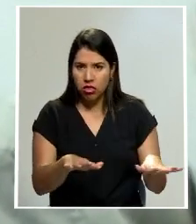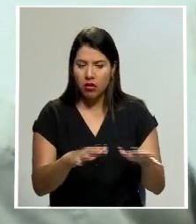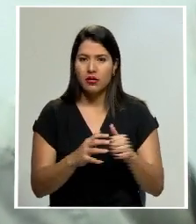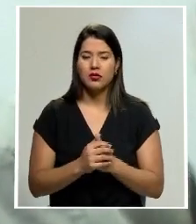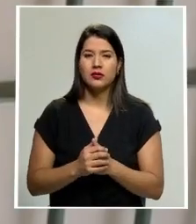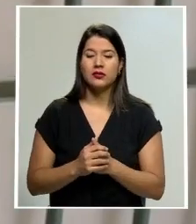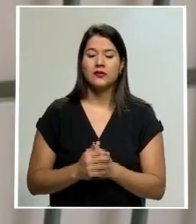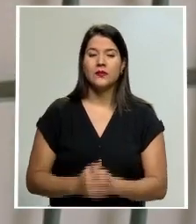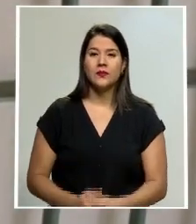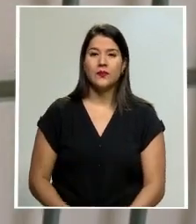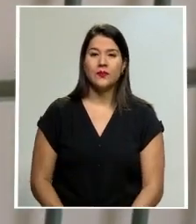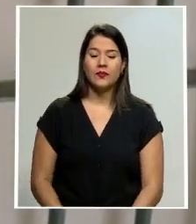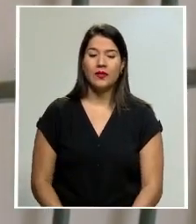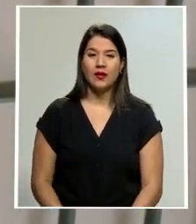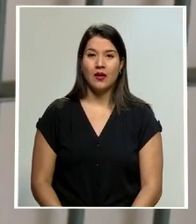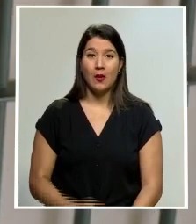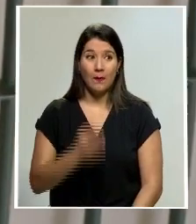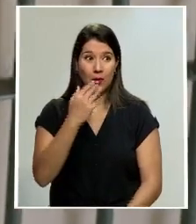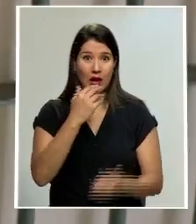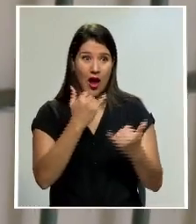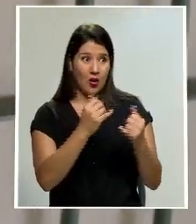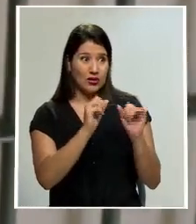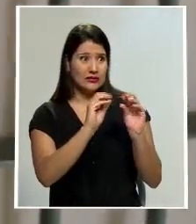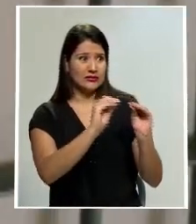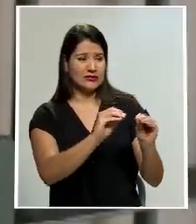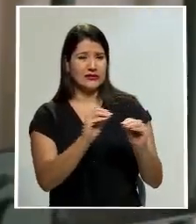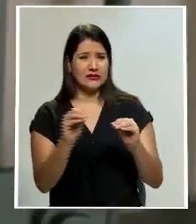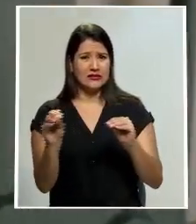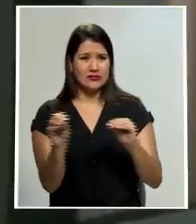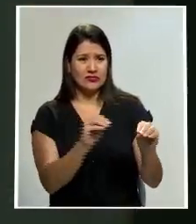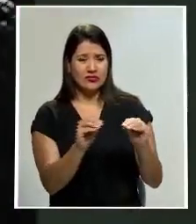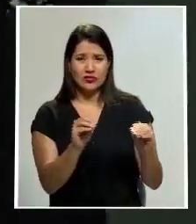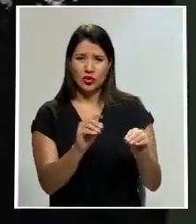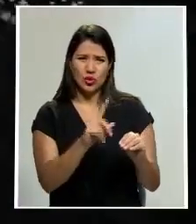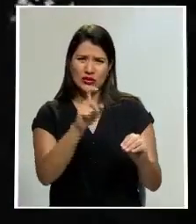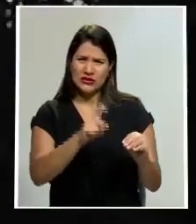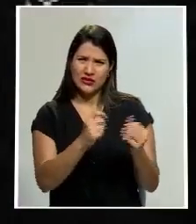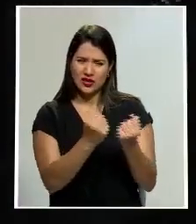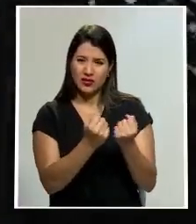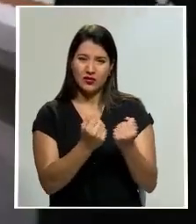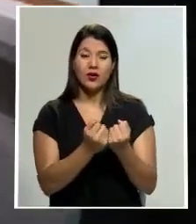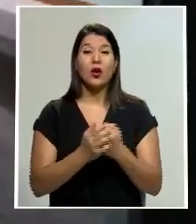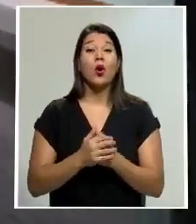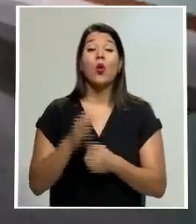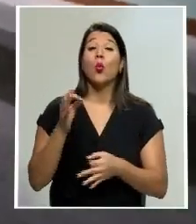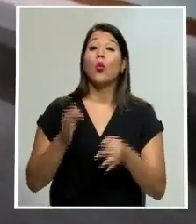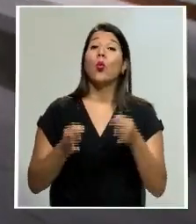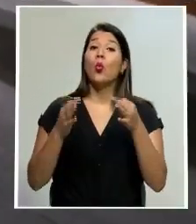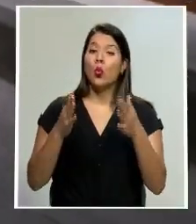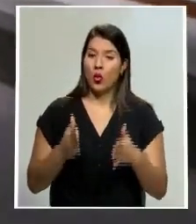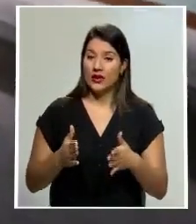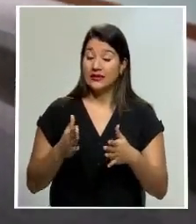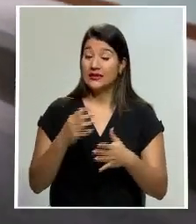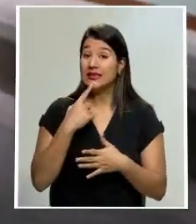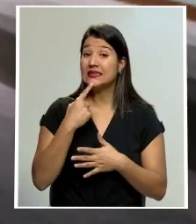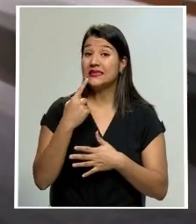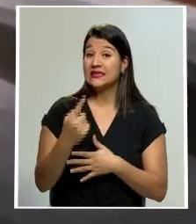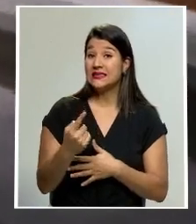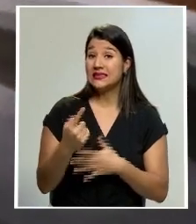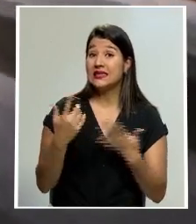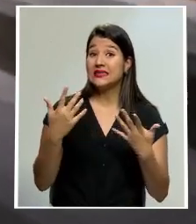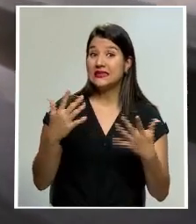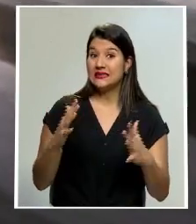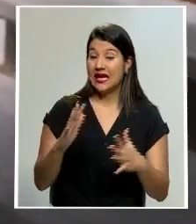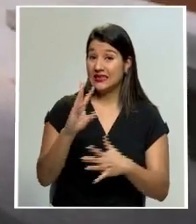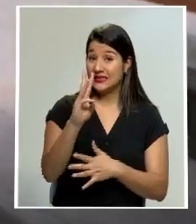ubicados en otros centros sin ninguna necesidad. Además, los jueces fueron informados que tras seis meses de